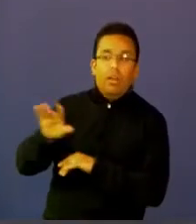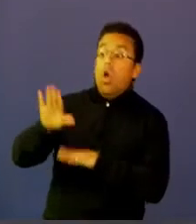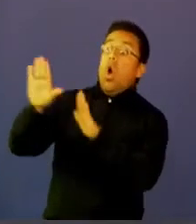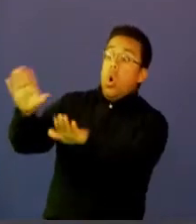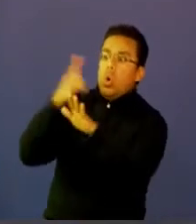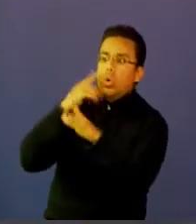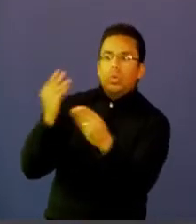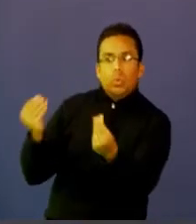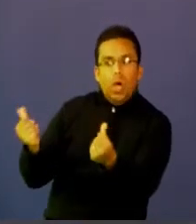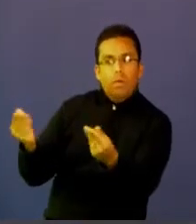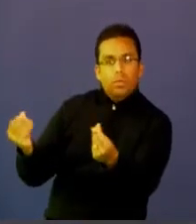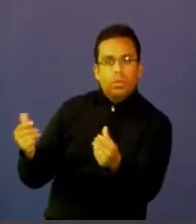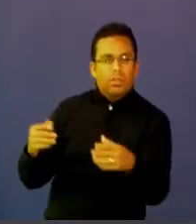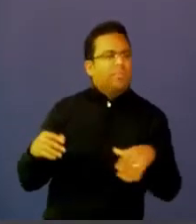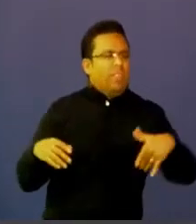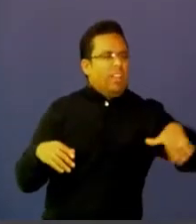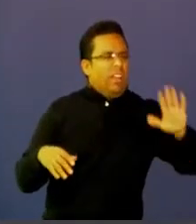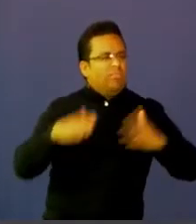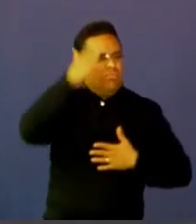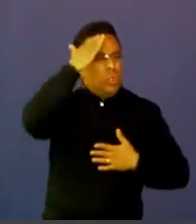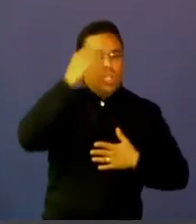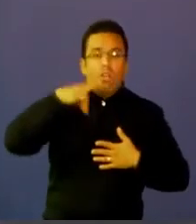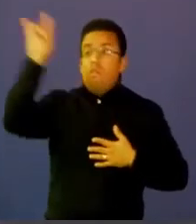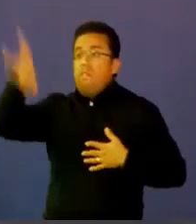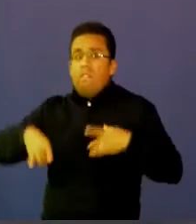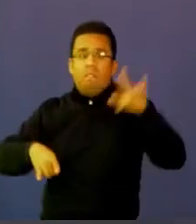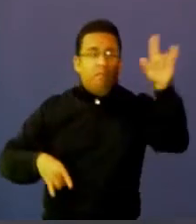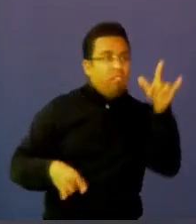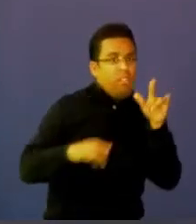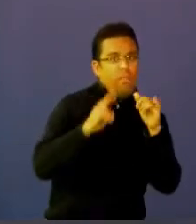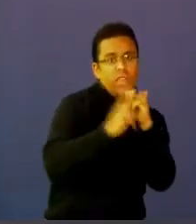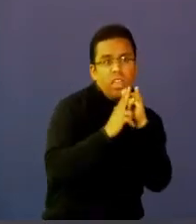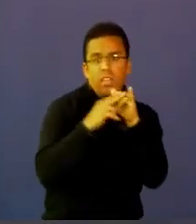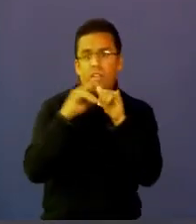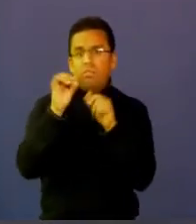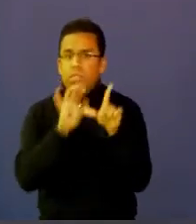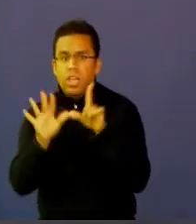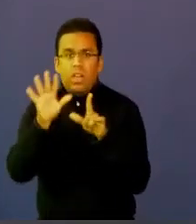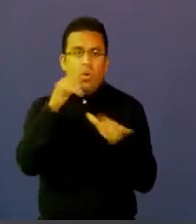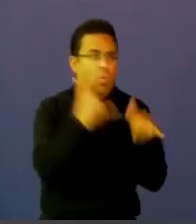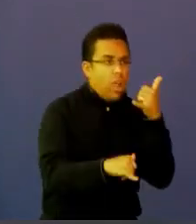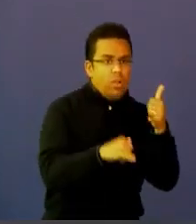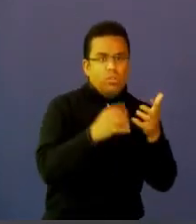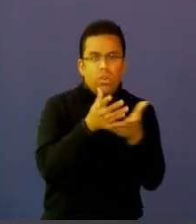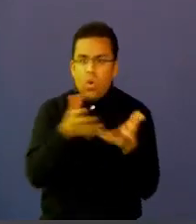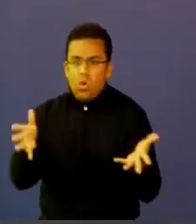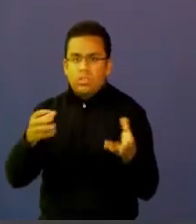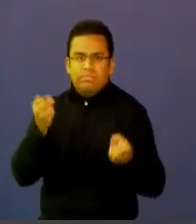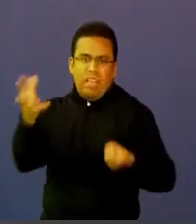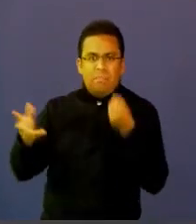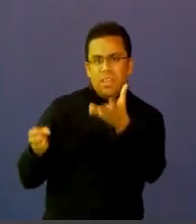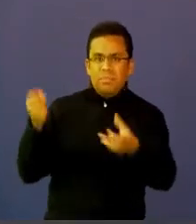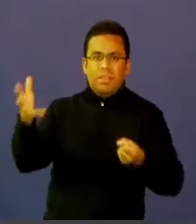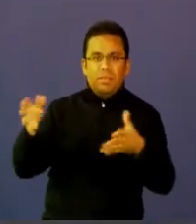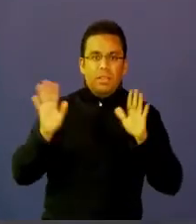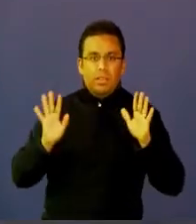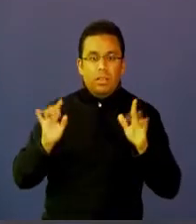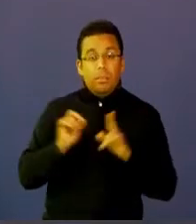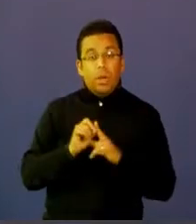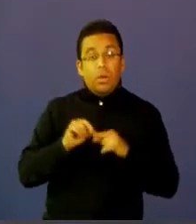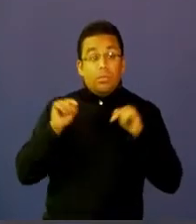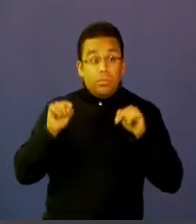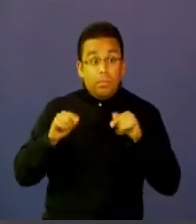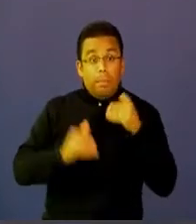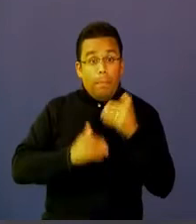coge de aquí coge de allá baja un video desarrolla su propio videojuego pero todo esto es un proceso